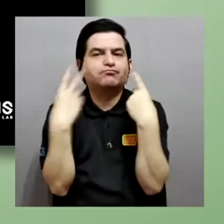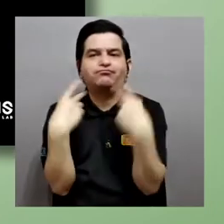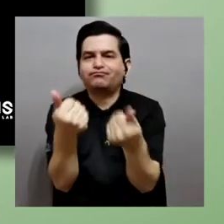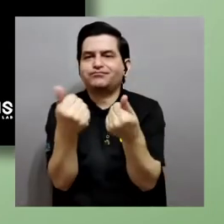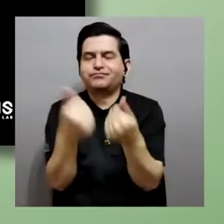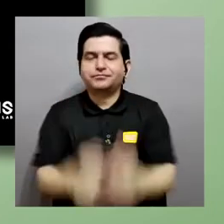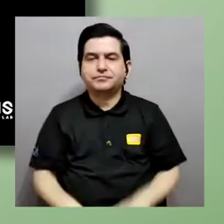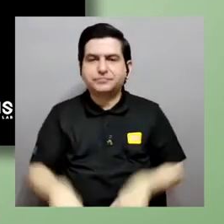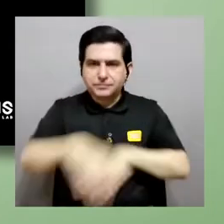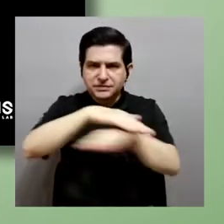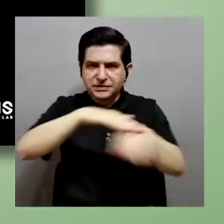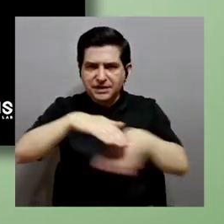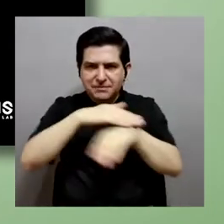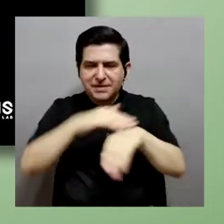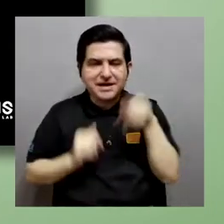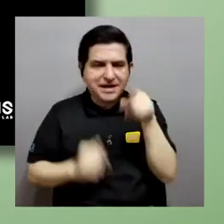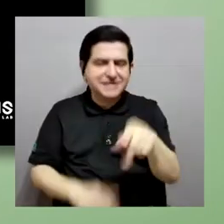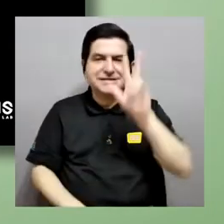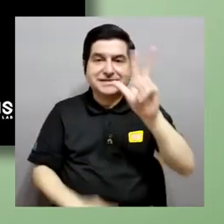que busca son estas tres cuestiones.